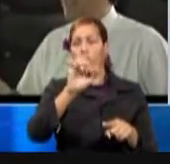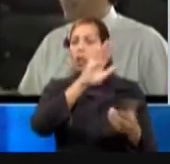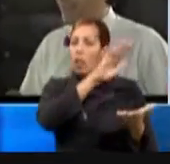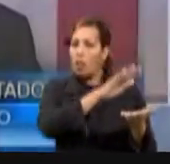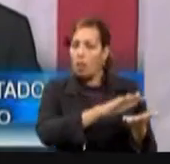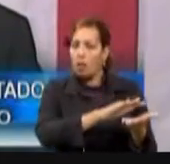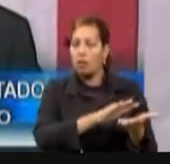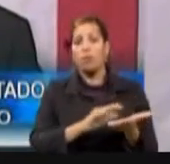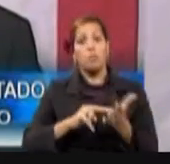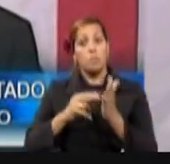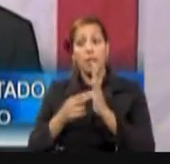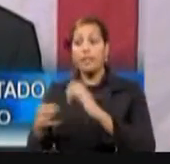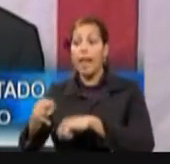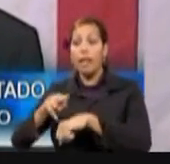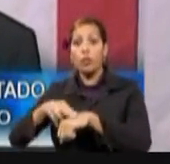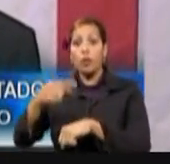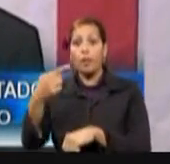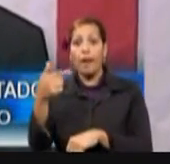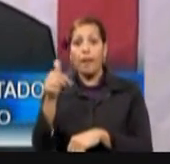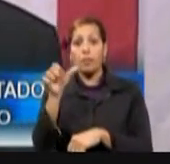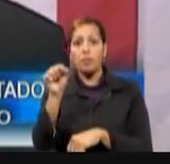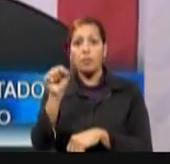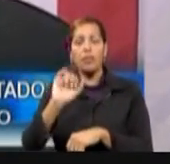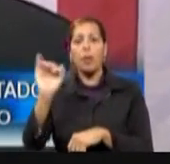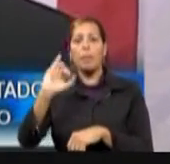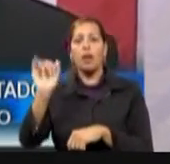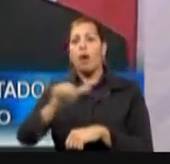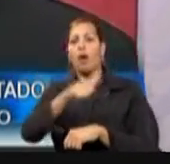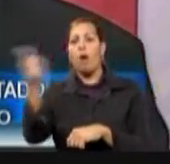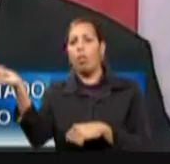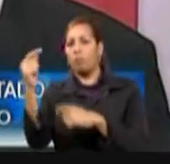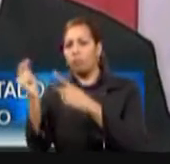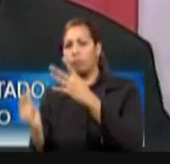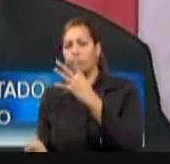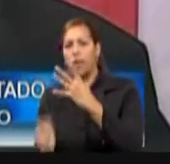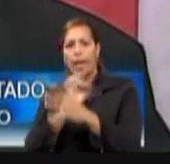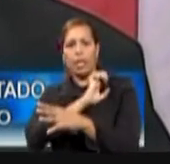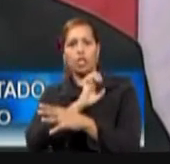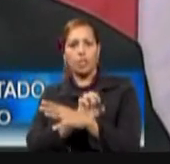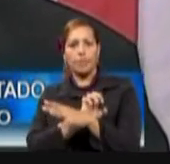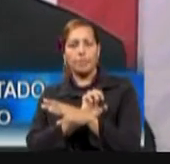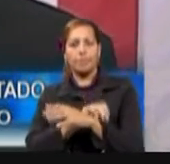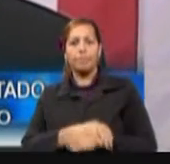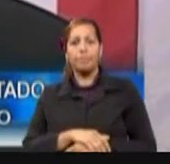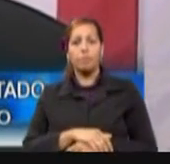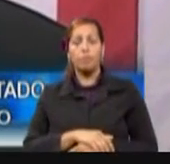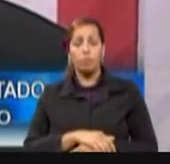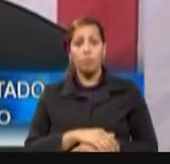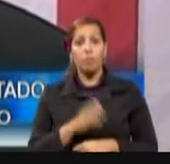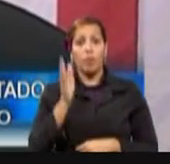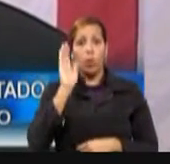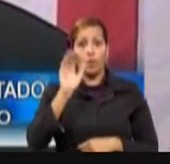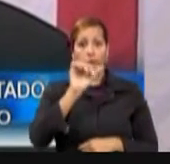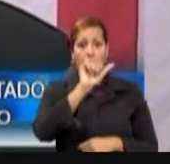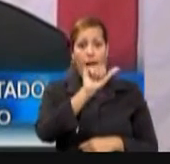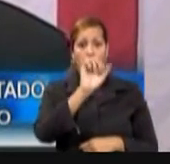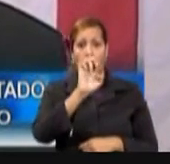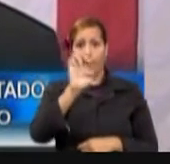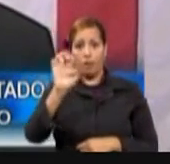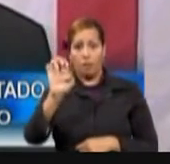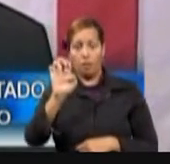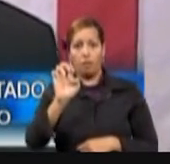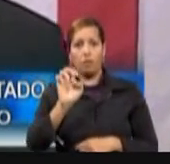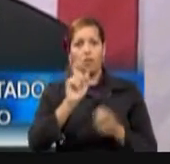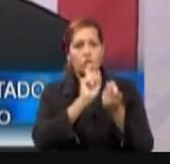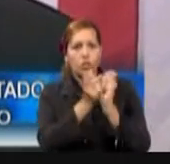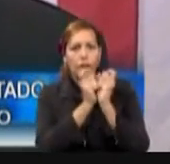y las fuentes alternas de energía. Efectuaremos los cambios institucionales que hagan falta en la Autoridad de Energía Eléctrica